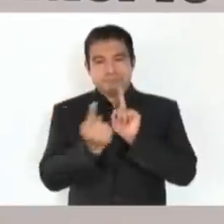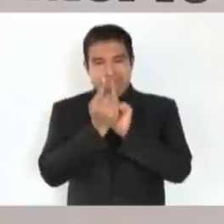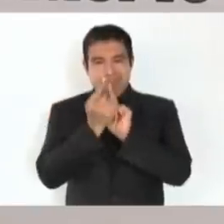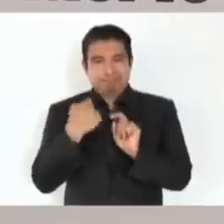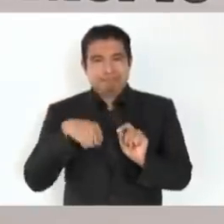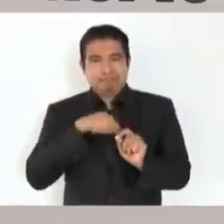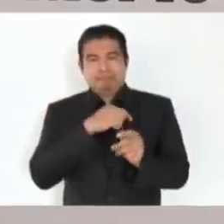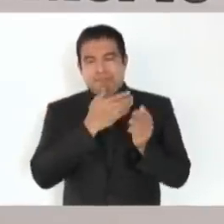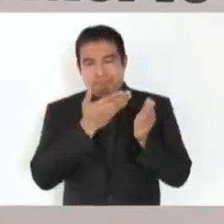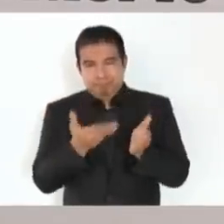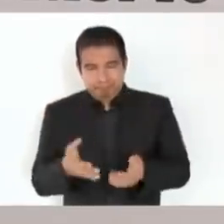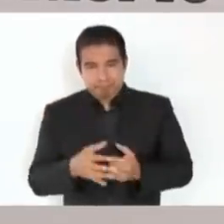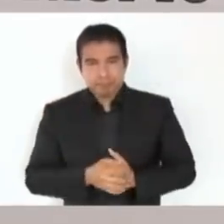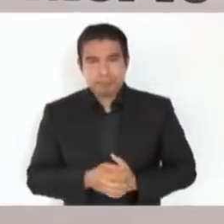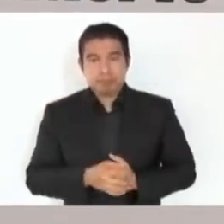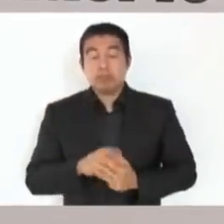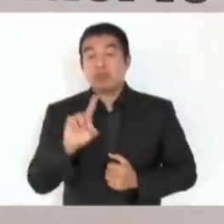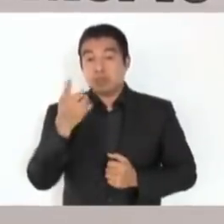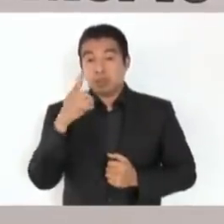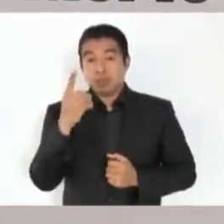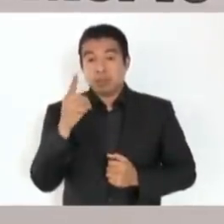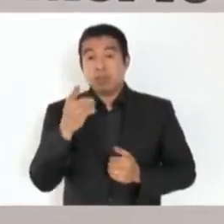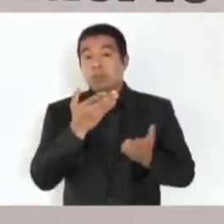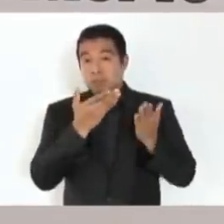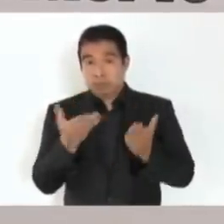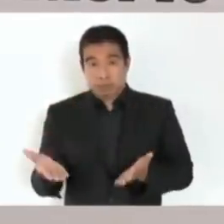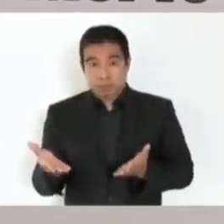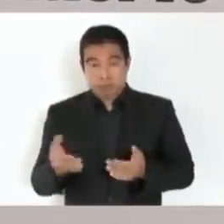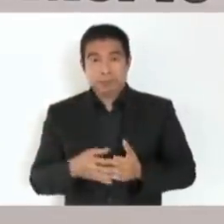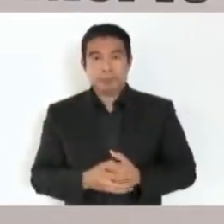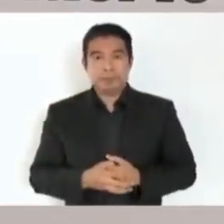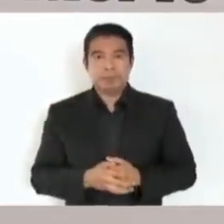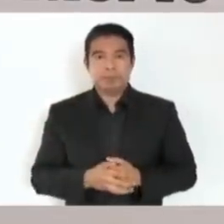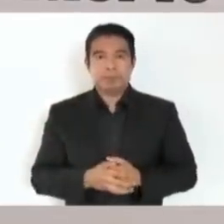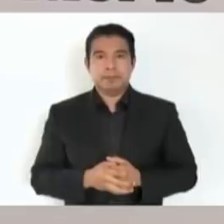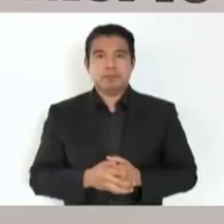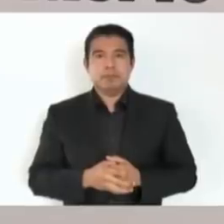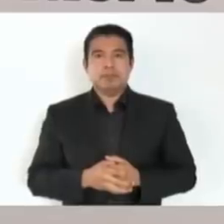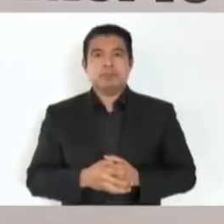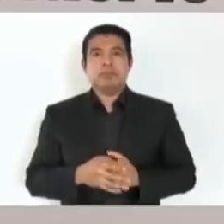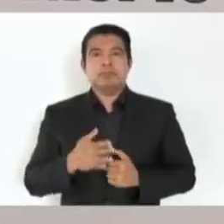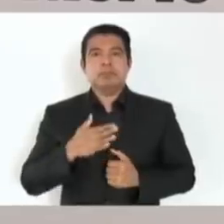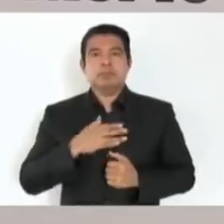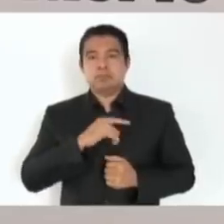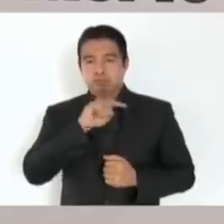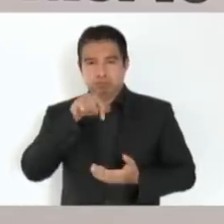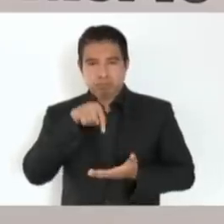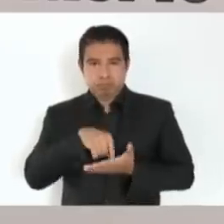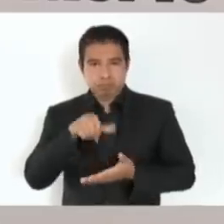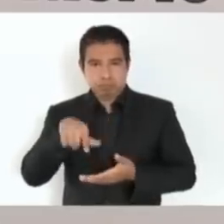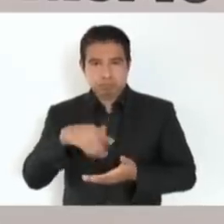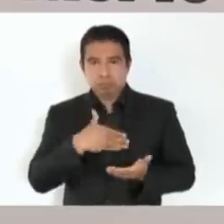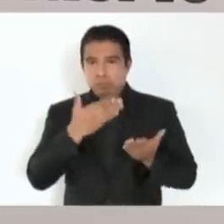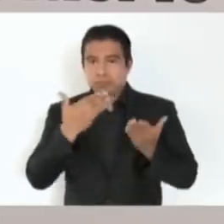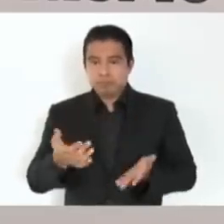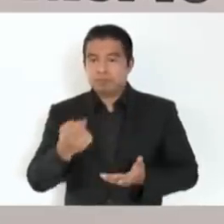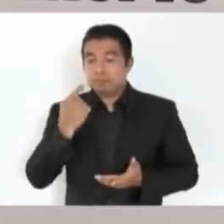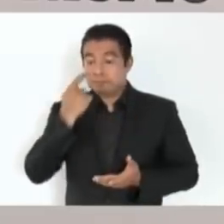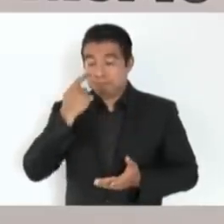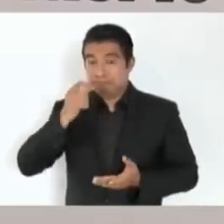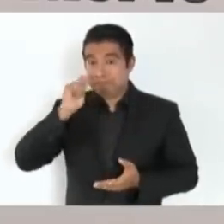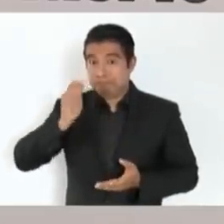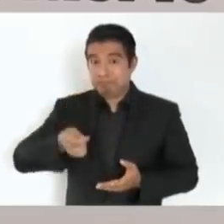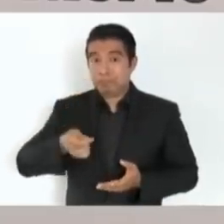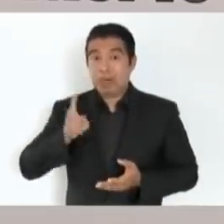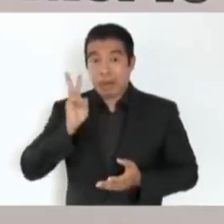En diciembre vamos a estar aquí para constatar ya el